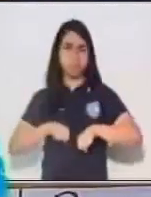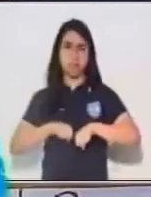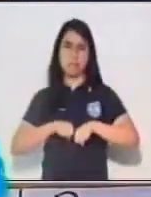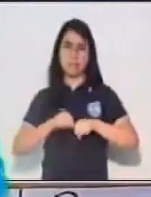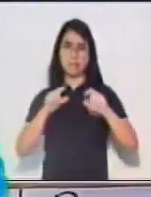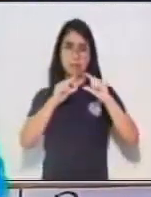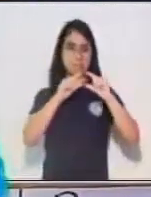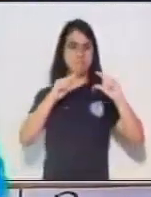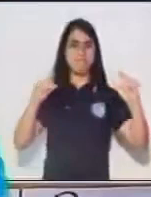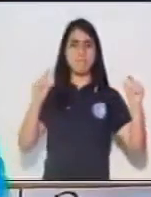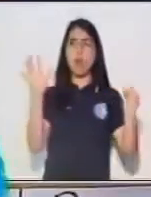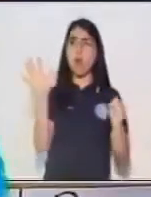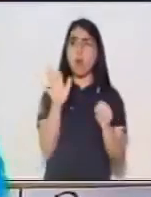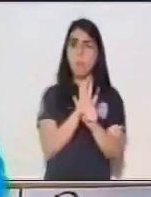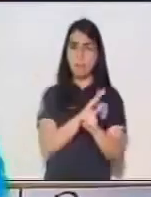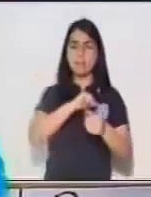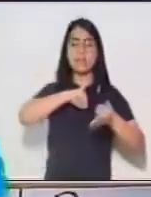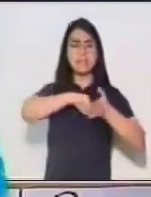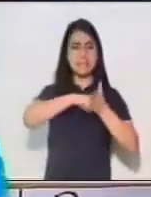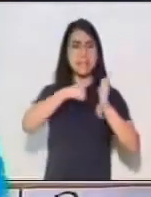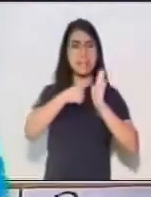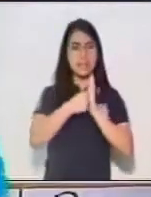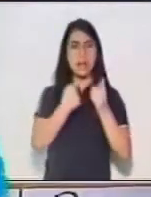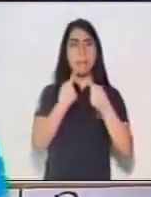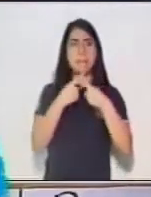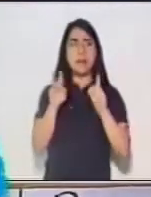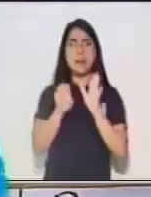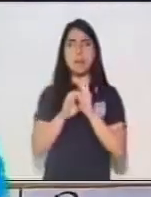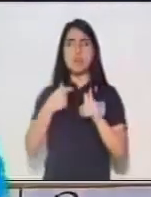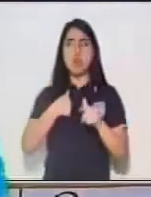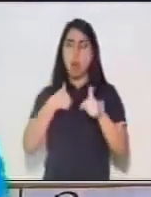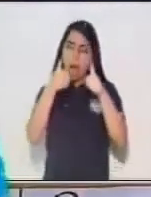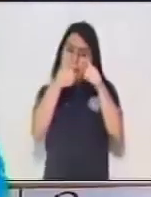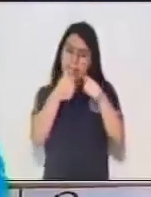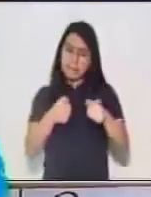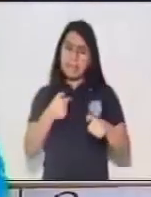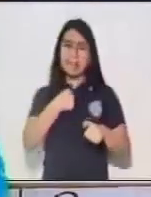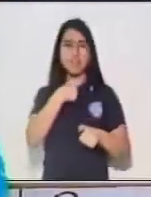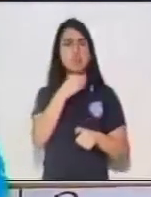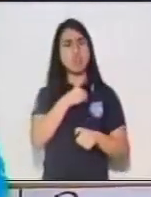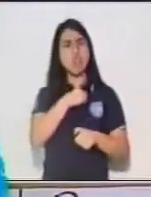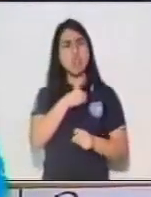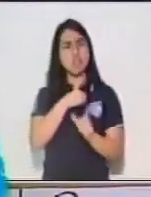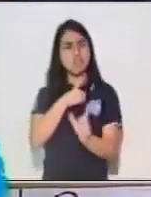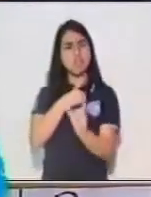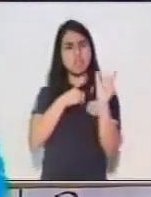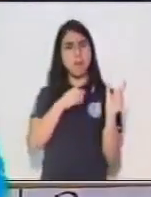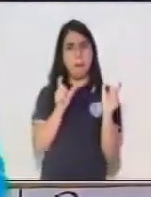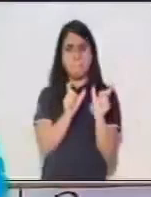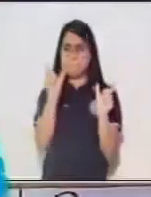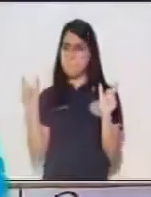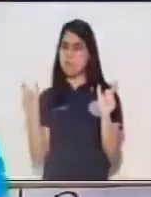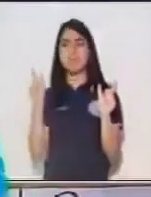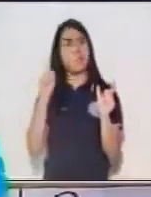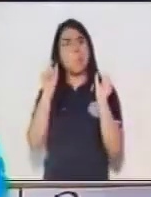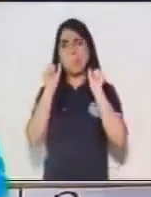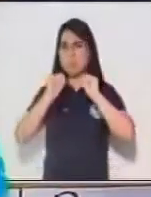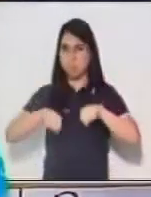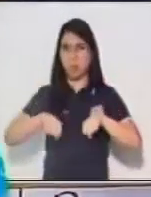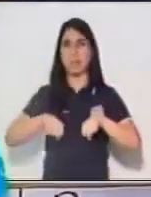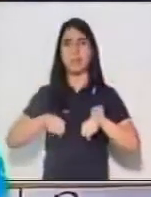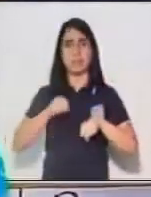completo, pero que al momento de hacer el análisis no podemos separarlas. Esas son las oraciones